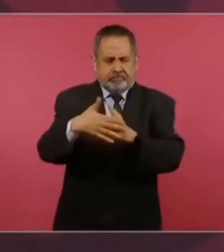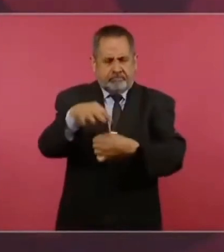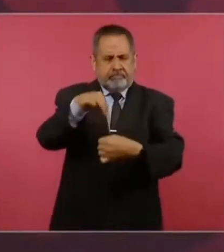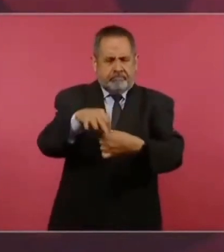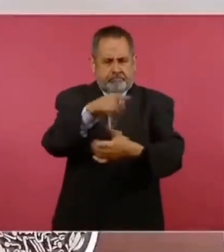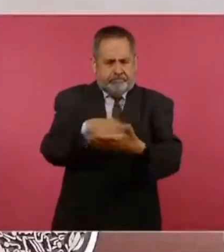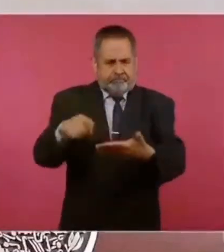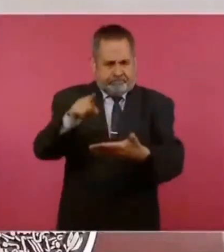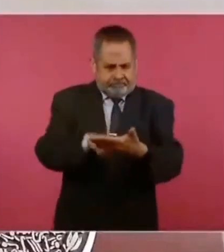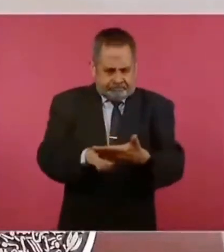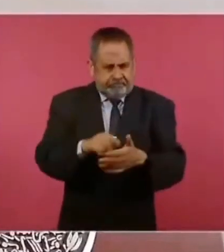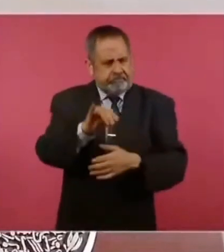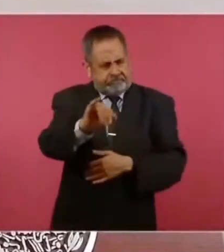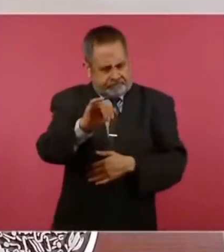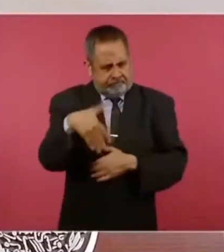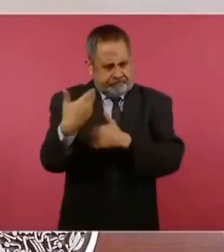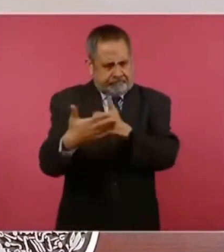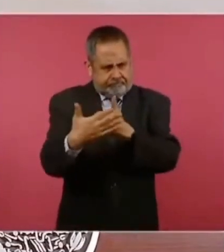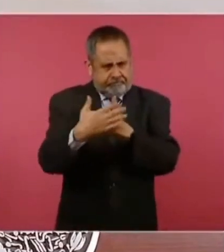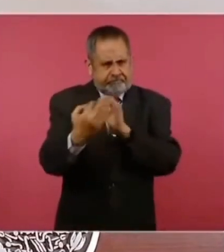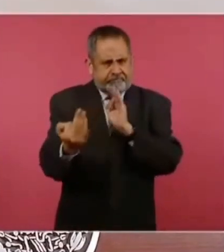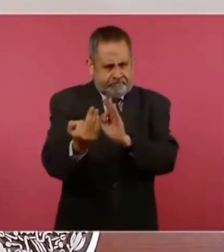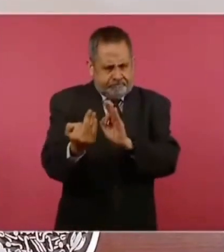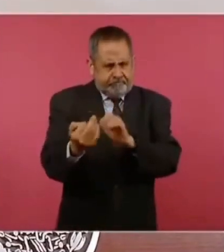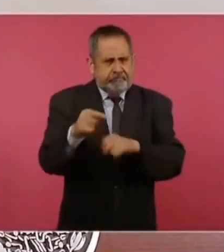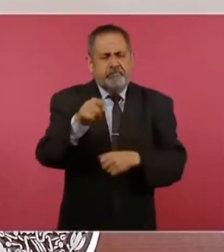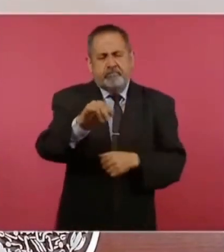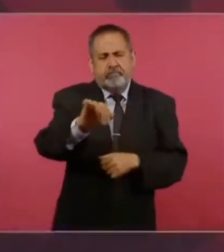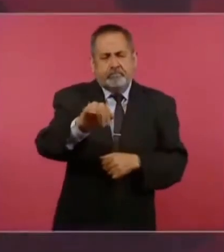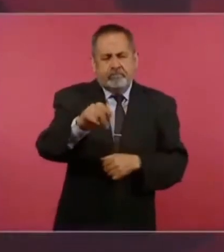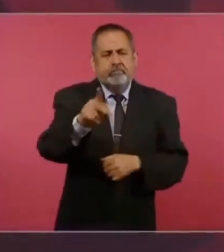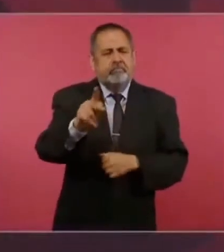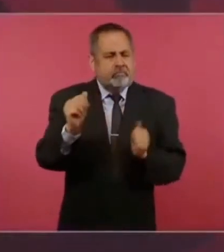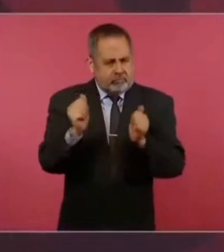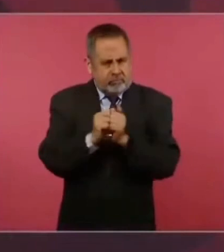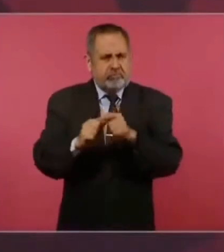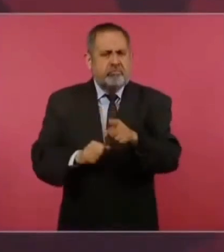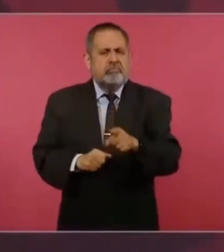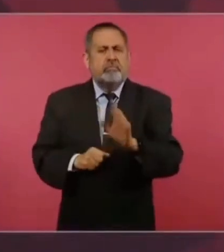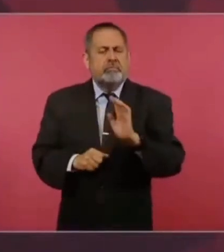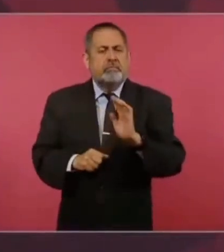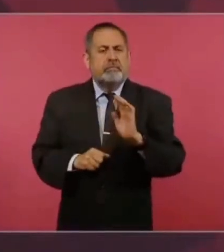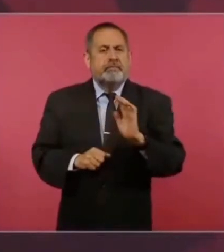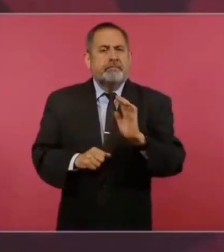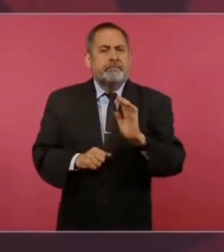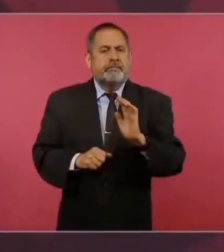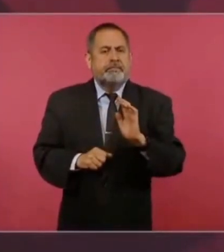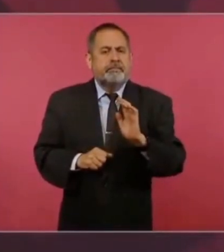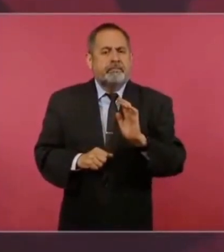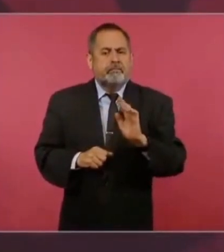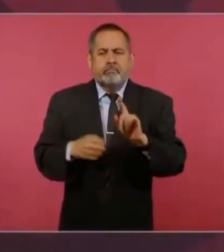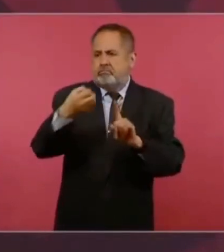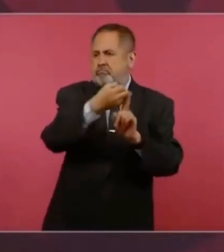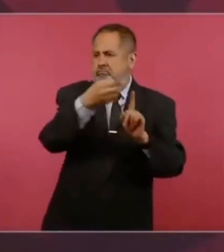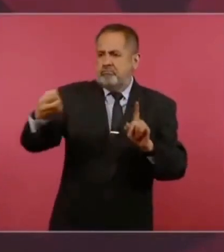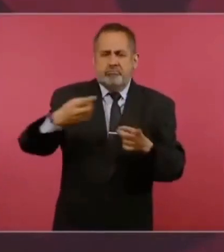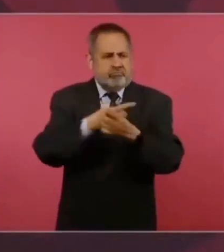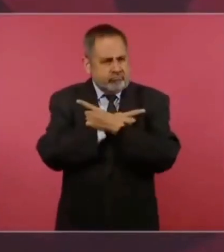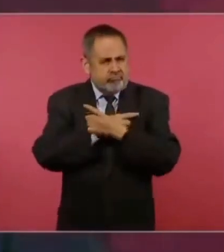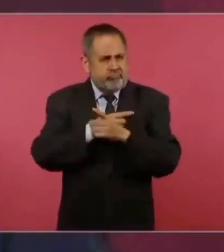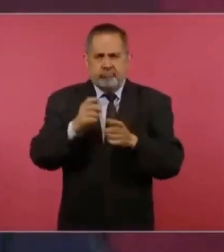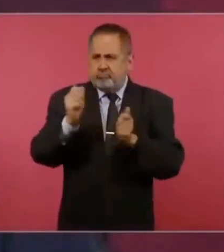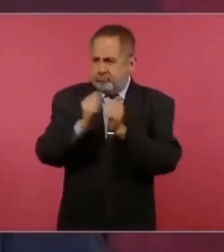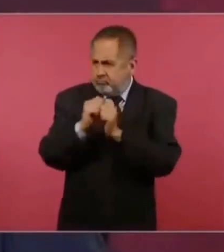con urbanidad política,